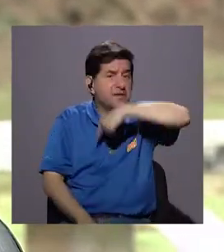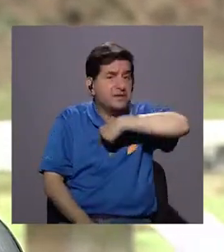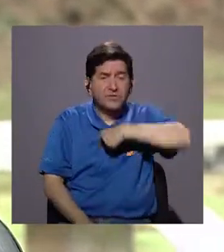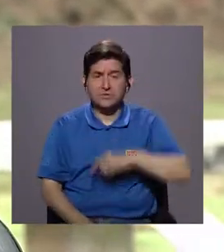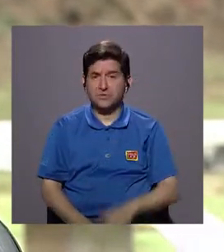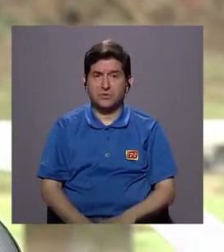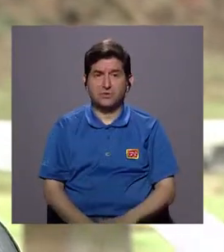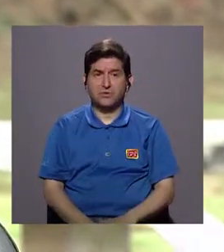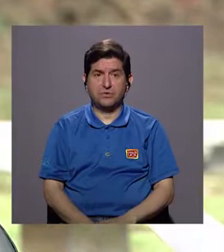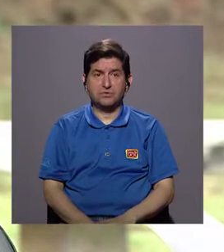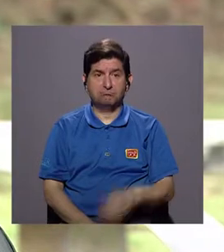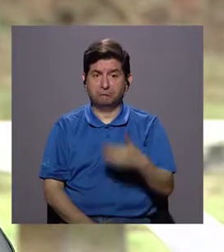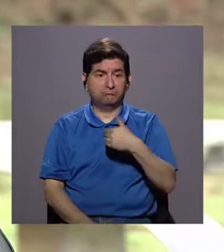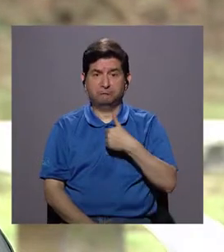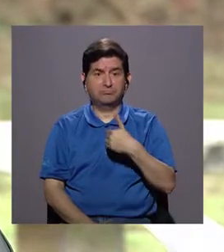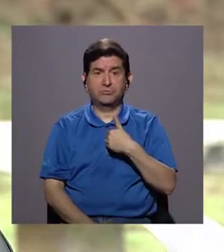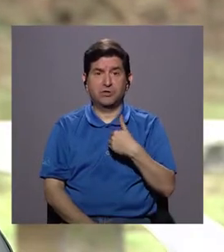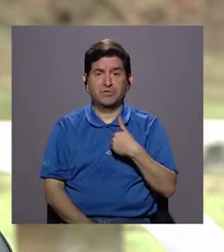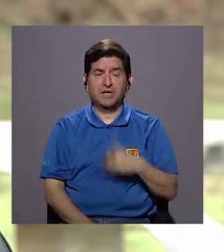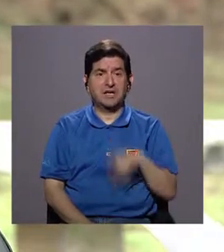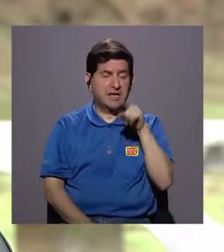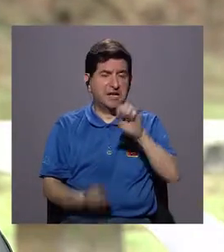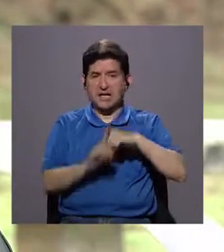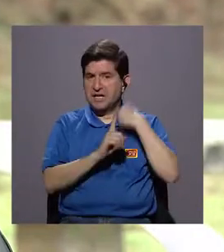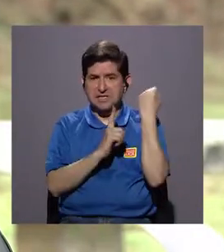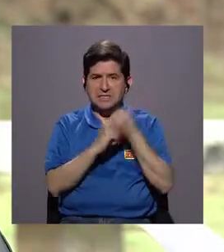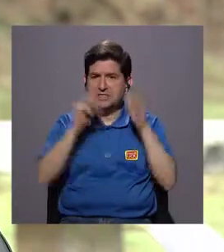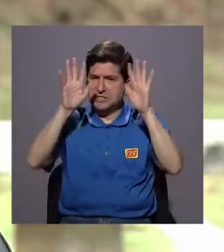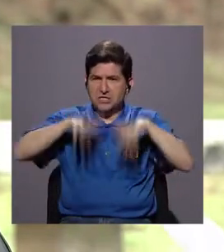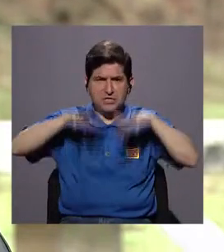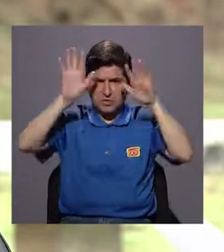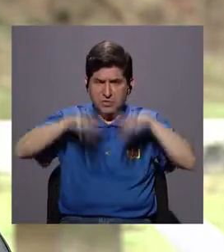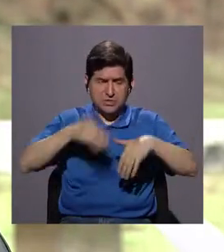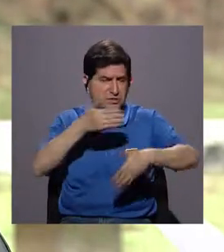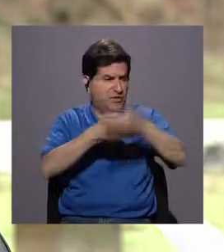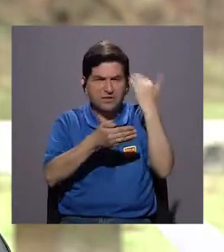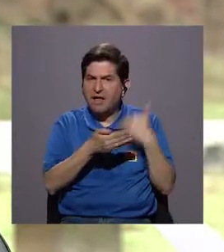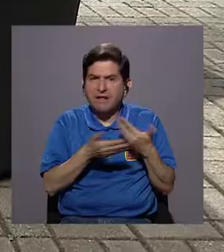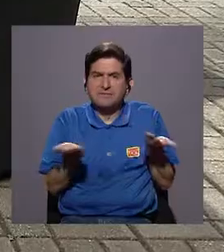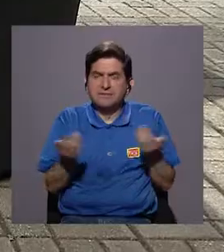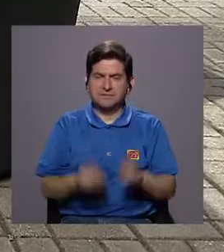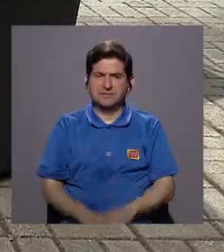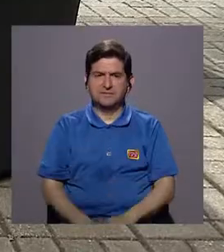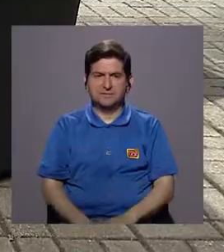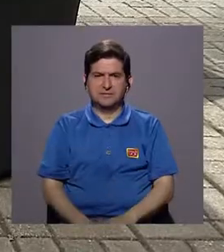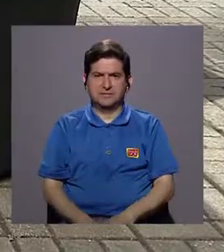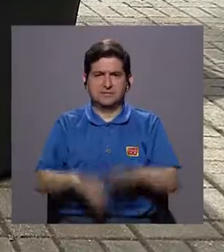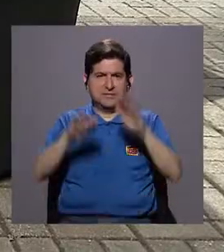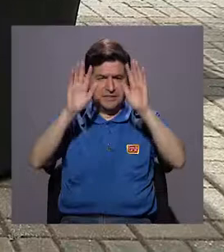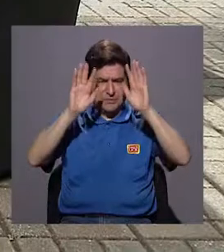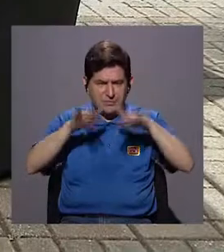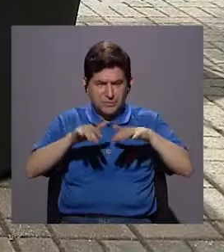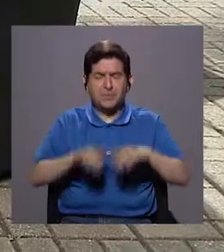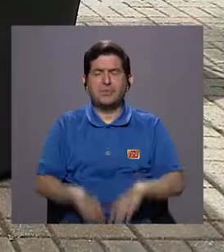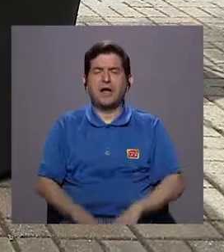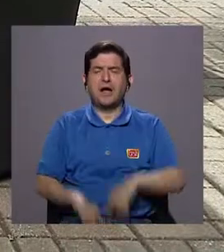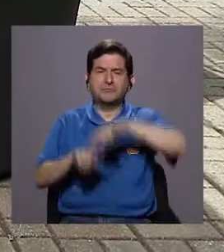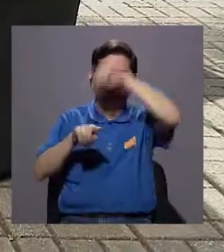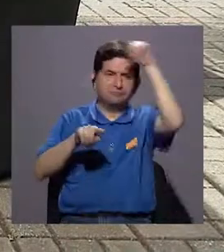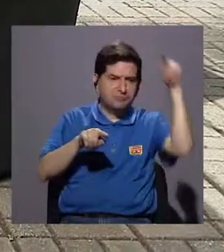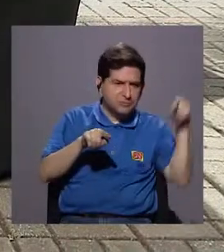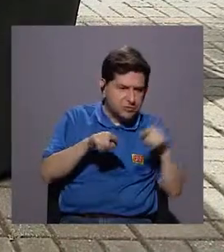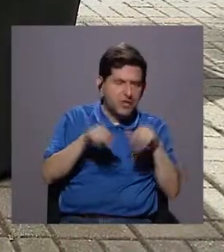presentamos esos patrones de lluvia que presentábamos antes. Entonces, el agua sigue, el ciclo sigue,